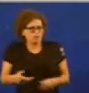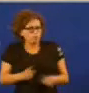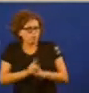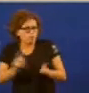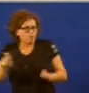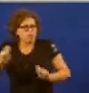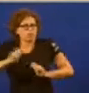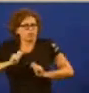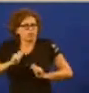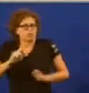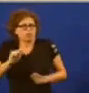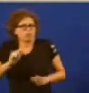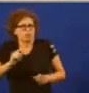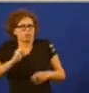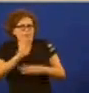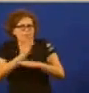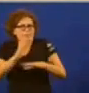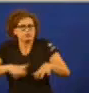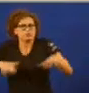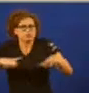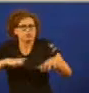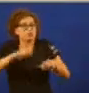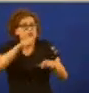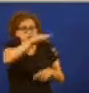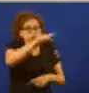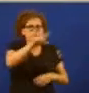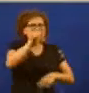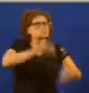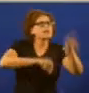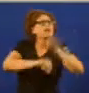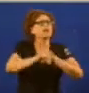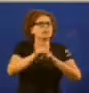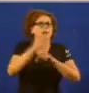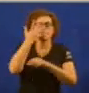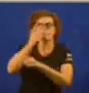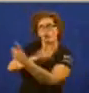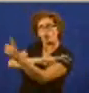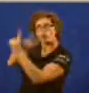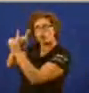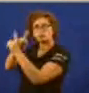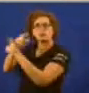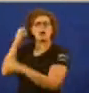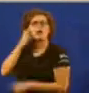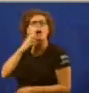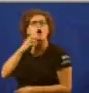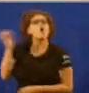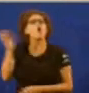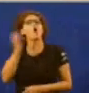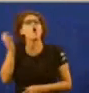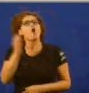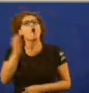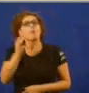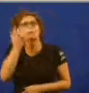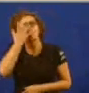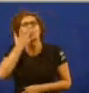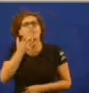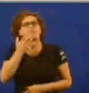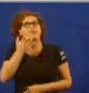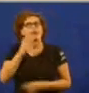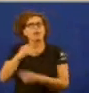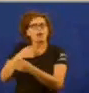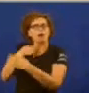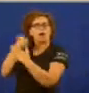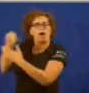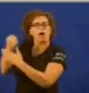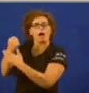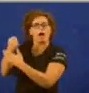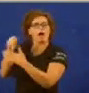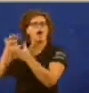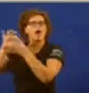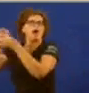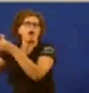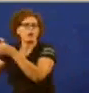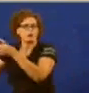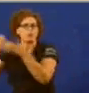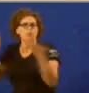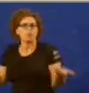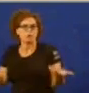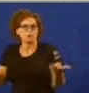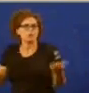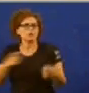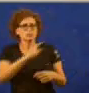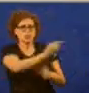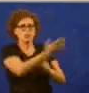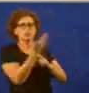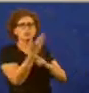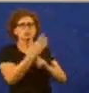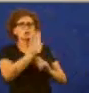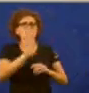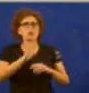Galicia pero vostede ten que escoller entre enfrentarse ao señor Rajoy ou parecer cómplice e vostede nos está proponiendo